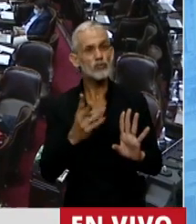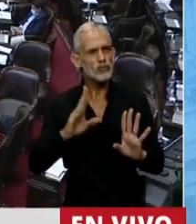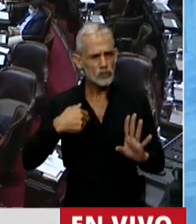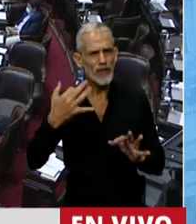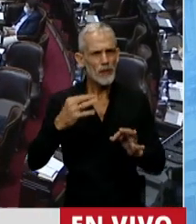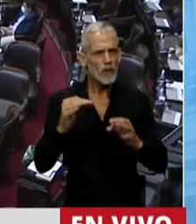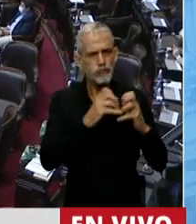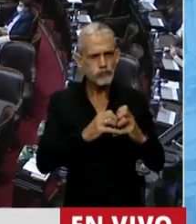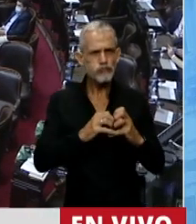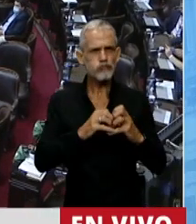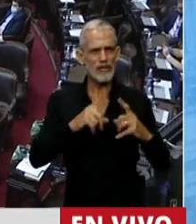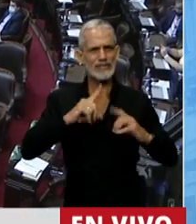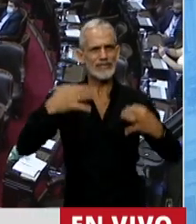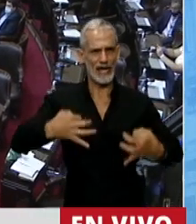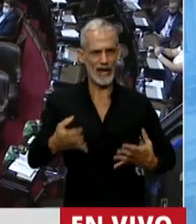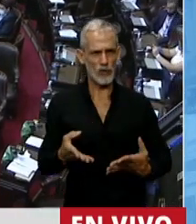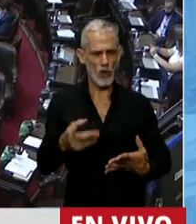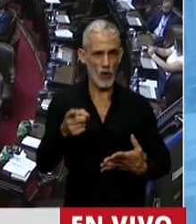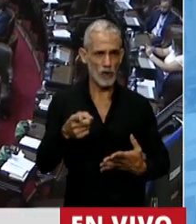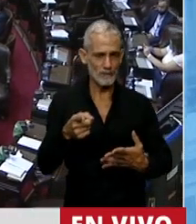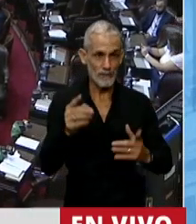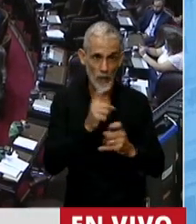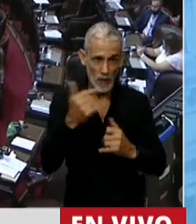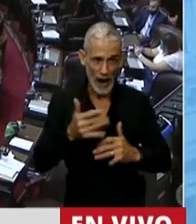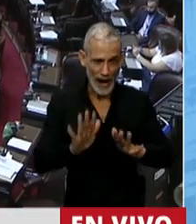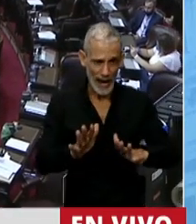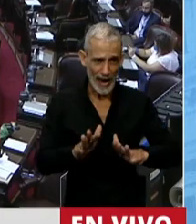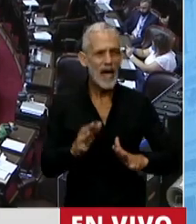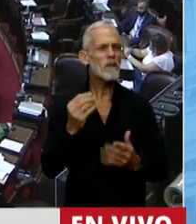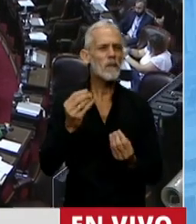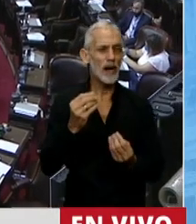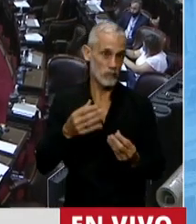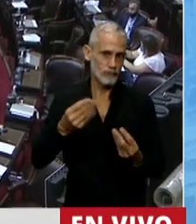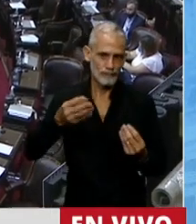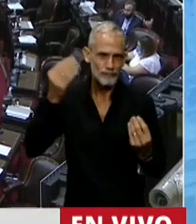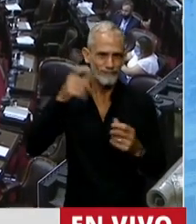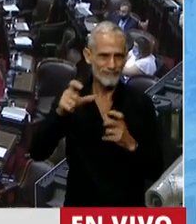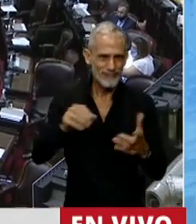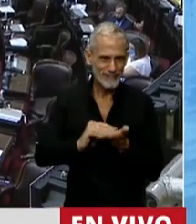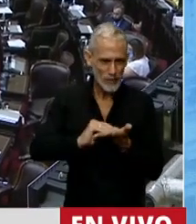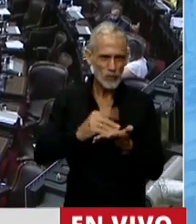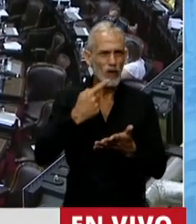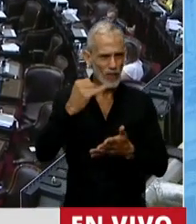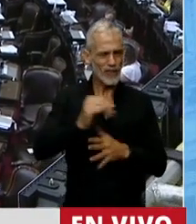seriamente este flagelo, para como muchos esta noche dijeron